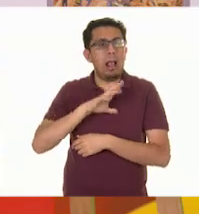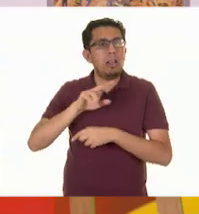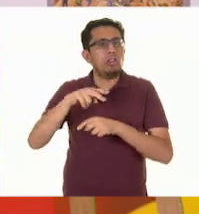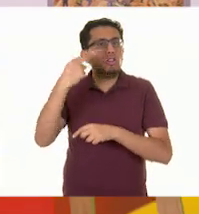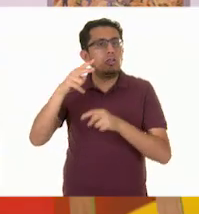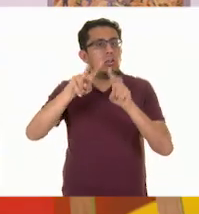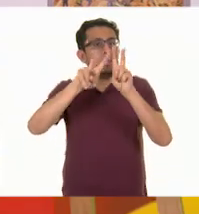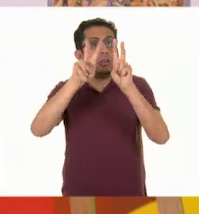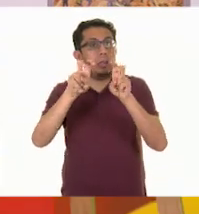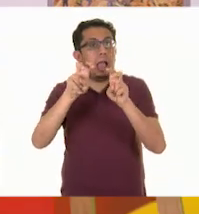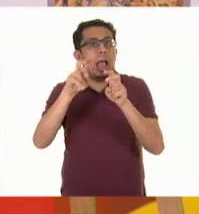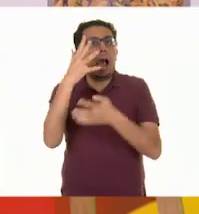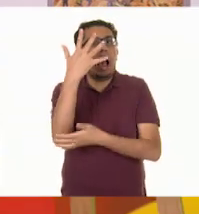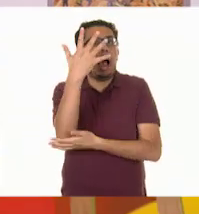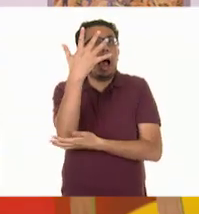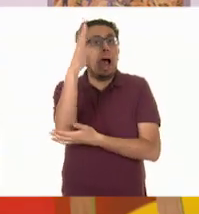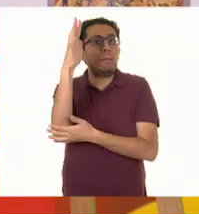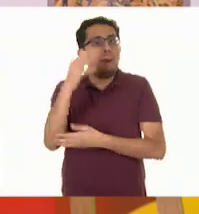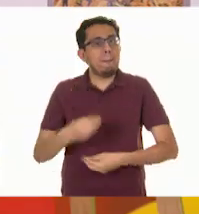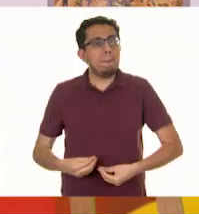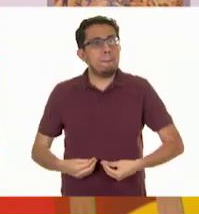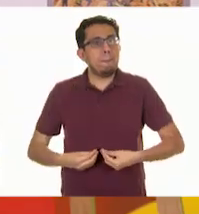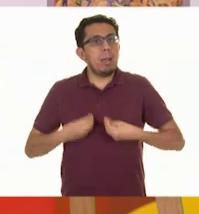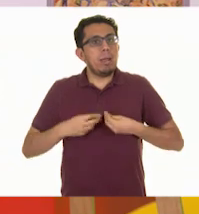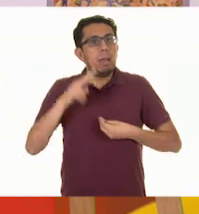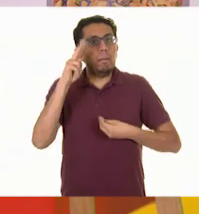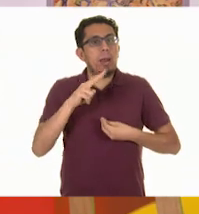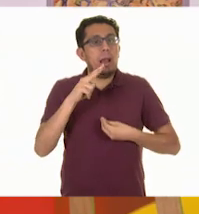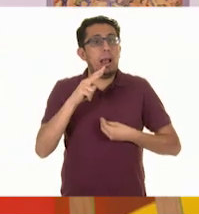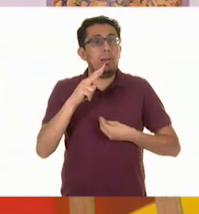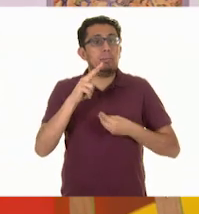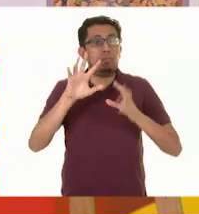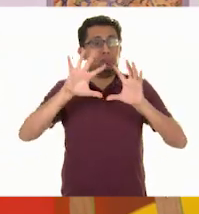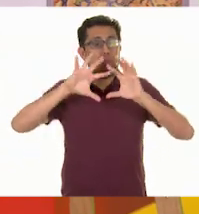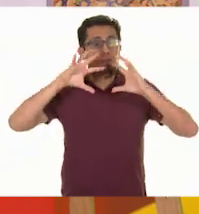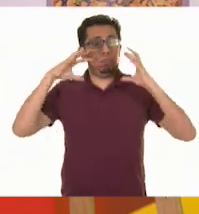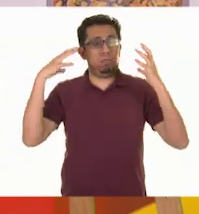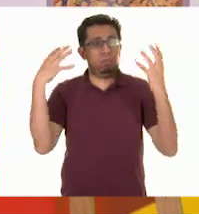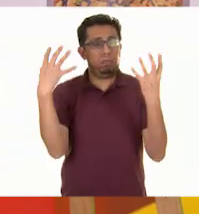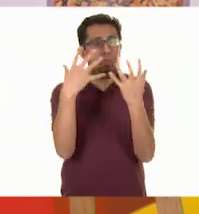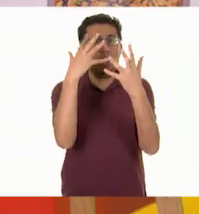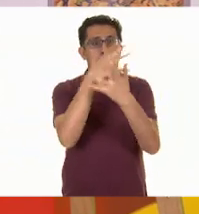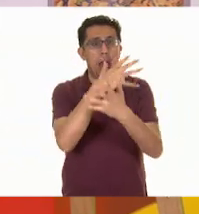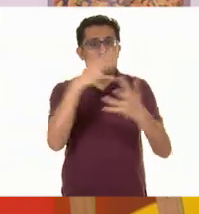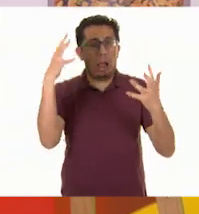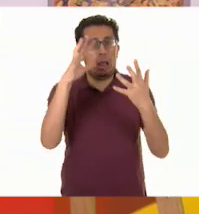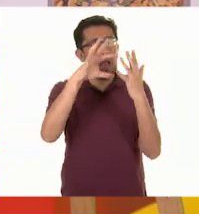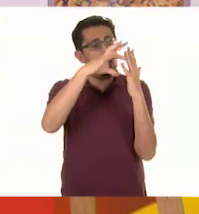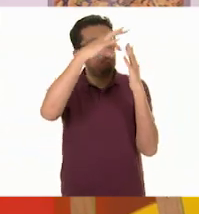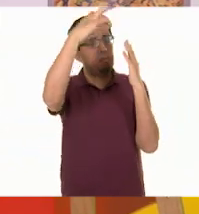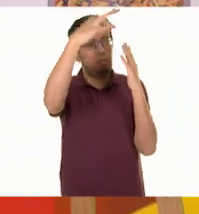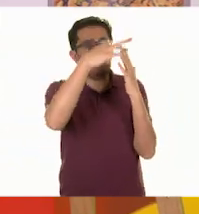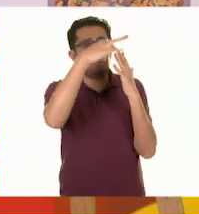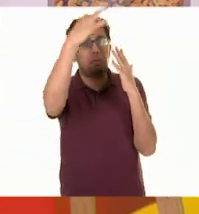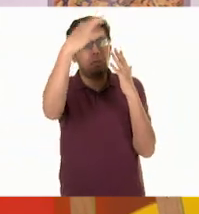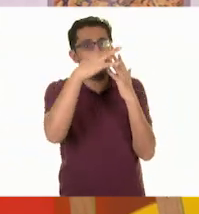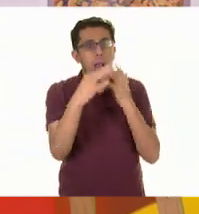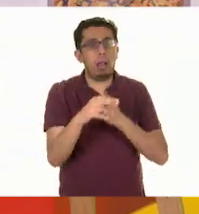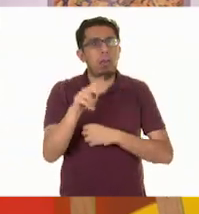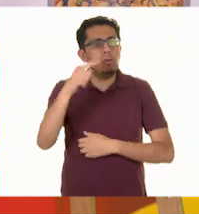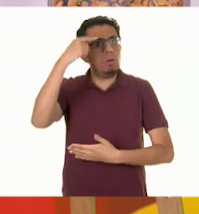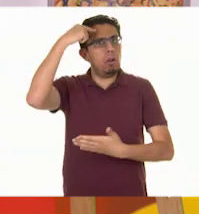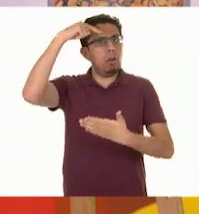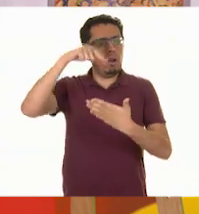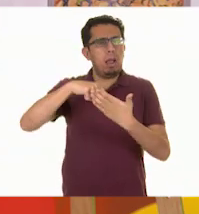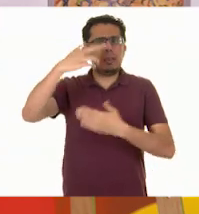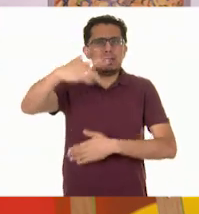Árbol de la Vida, que es un árbol muy grande y frondoso y tiene muchas ramas. Me da la sensación como si